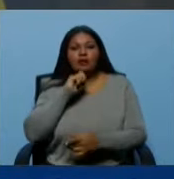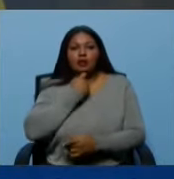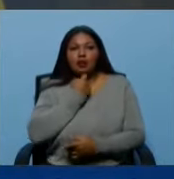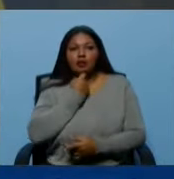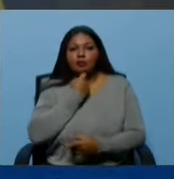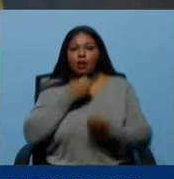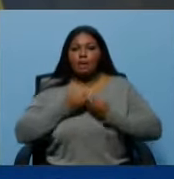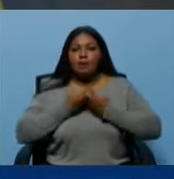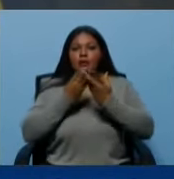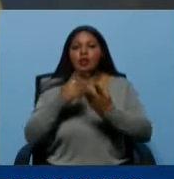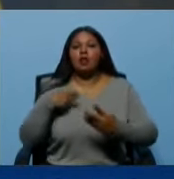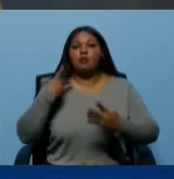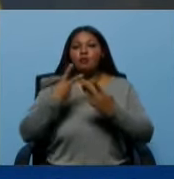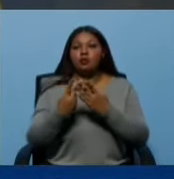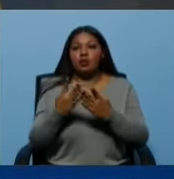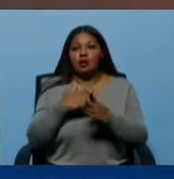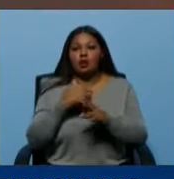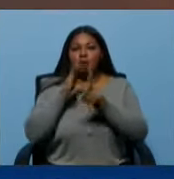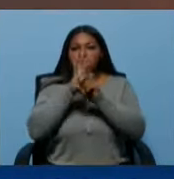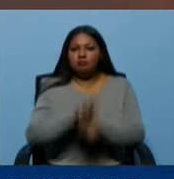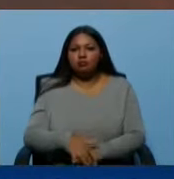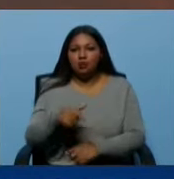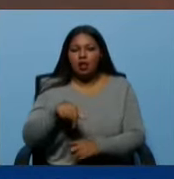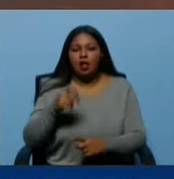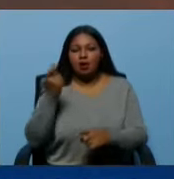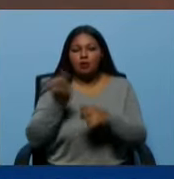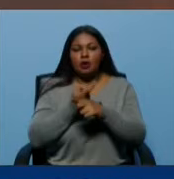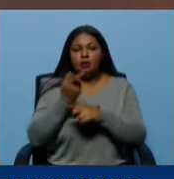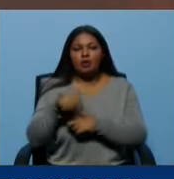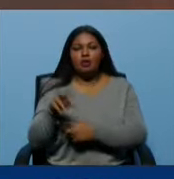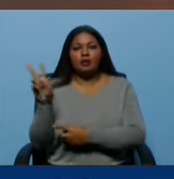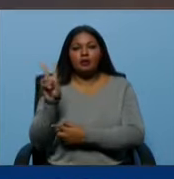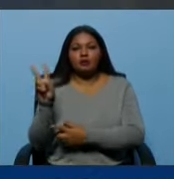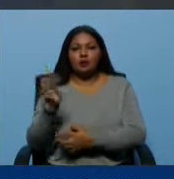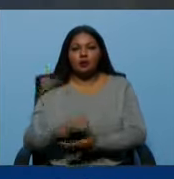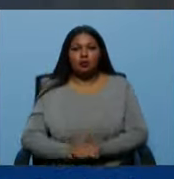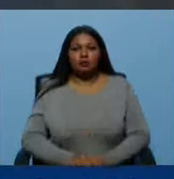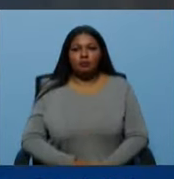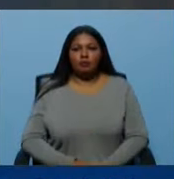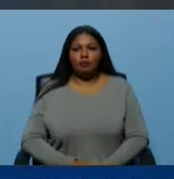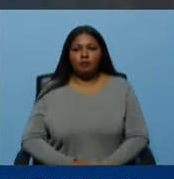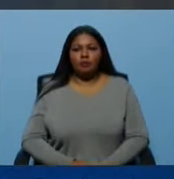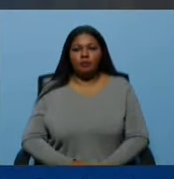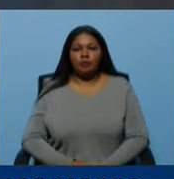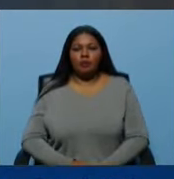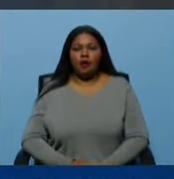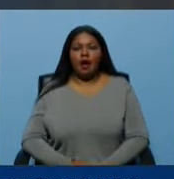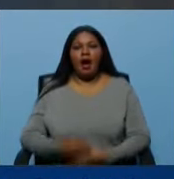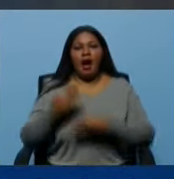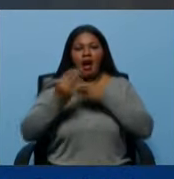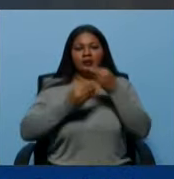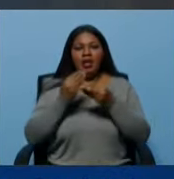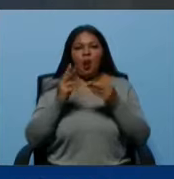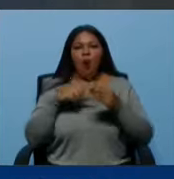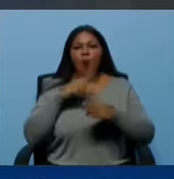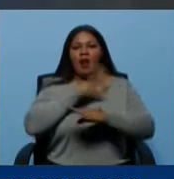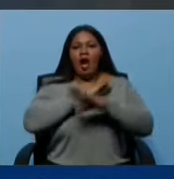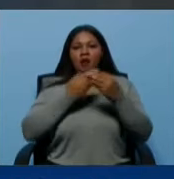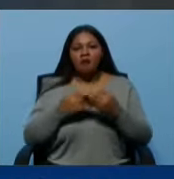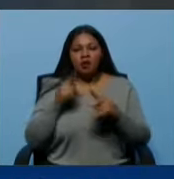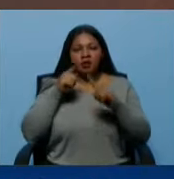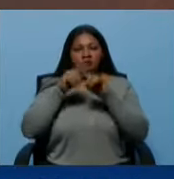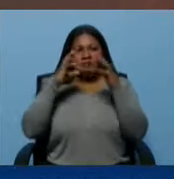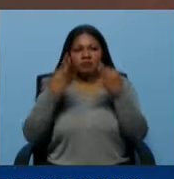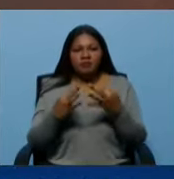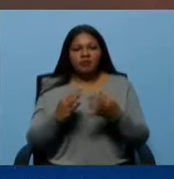expresado su voluntad de querer derrocar al gobierno venezolano. Entonces, hay que hacer un esfuerzo contundente. Y